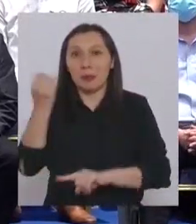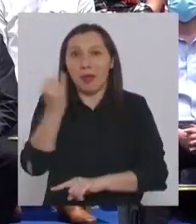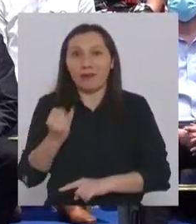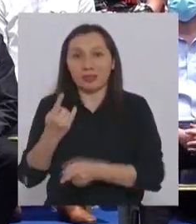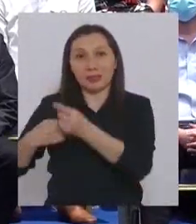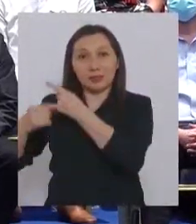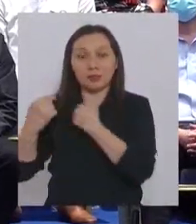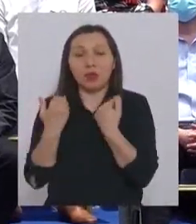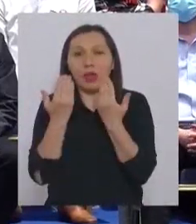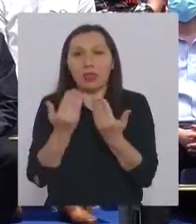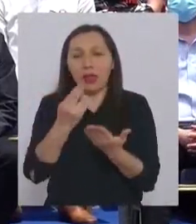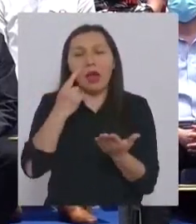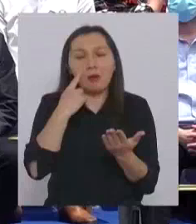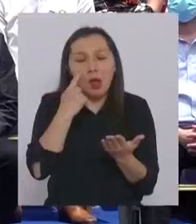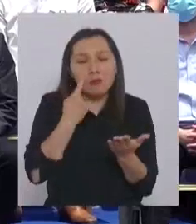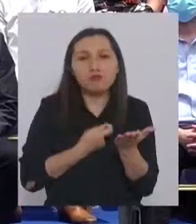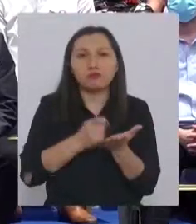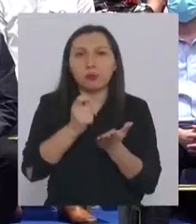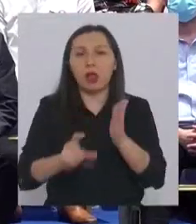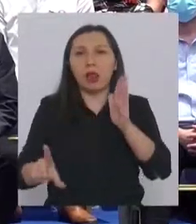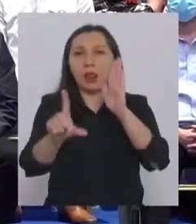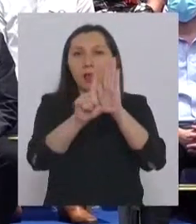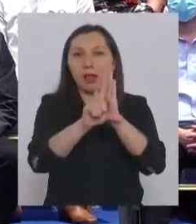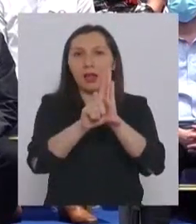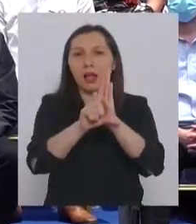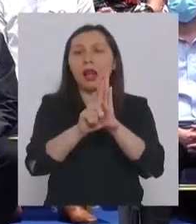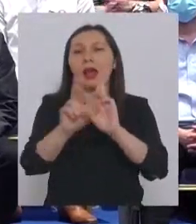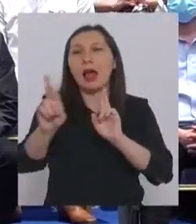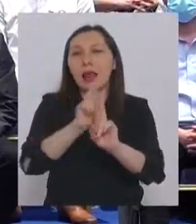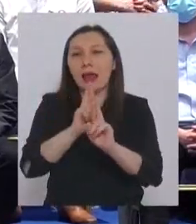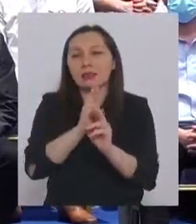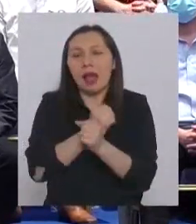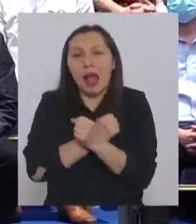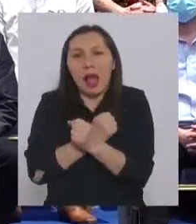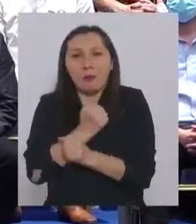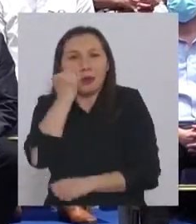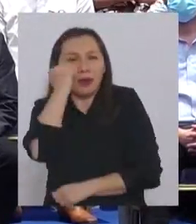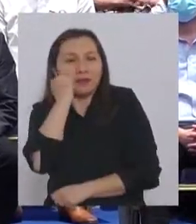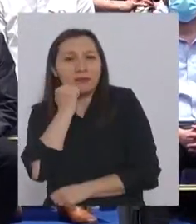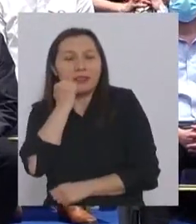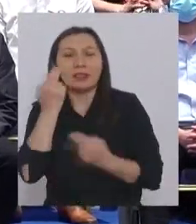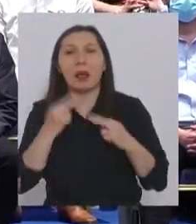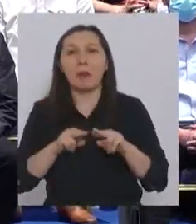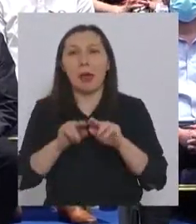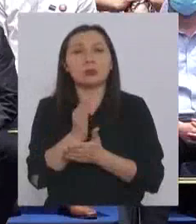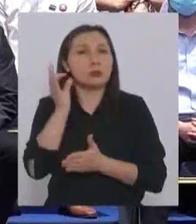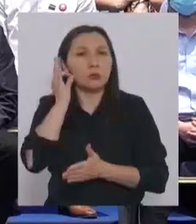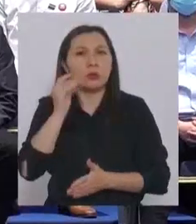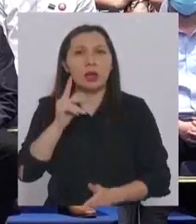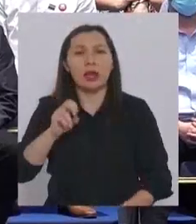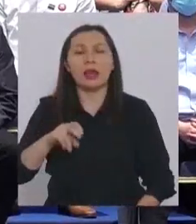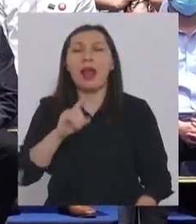darle un reconocimiento legal a las relaciones de amor, de afecto, de parejas del mismo sexo.